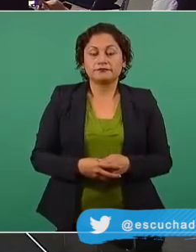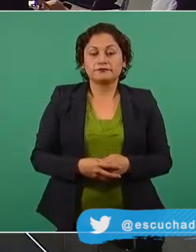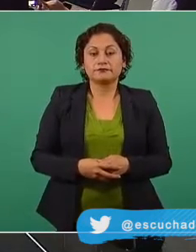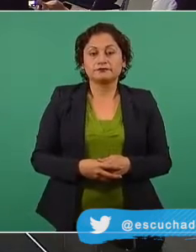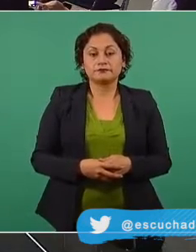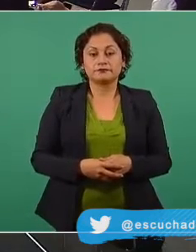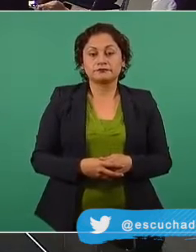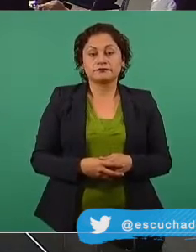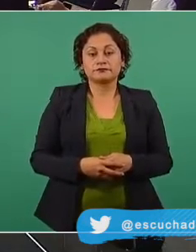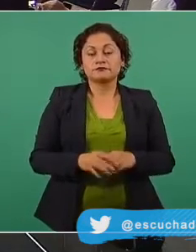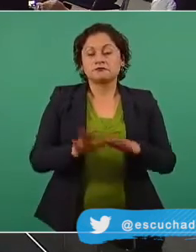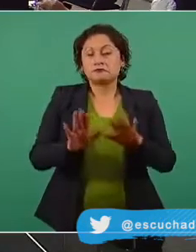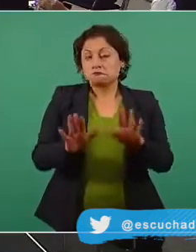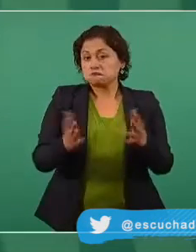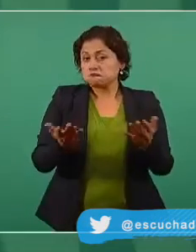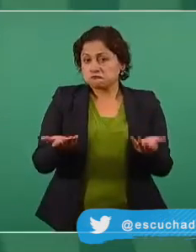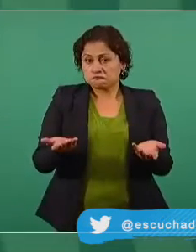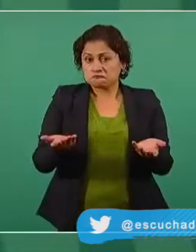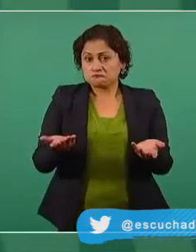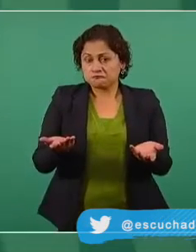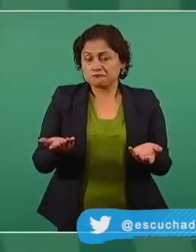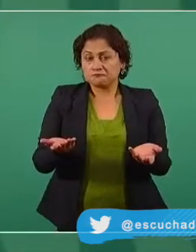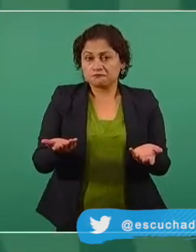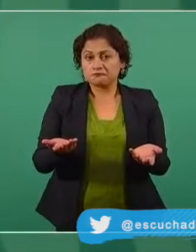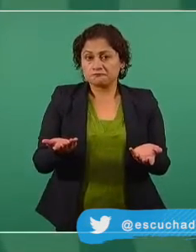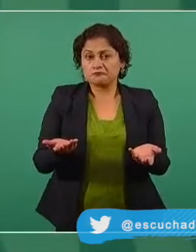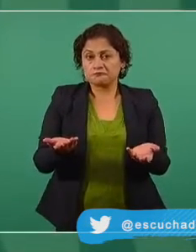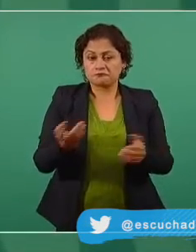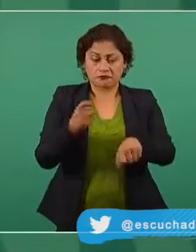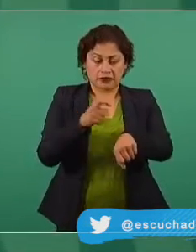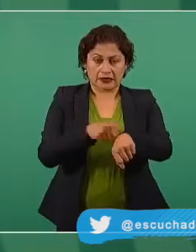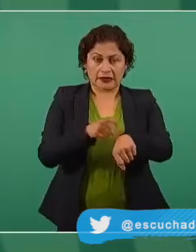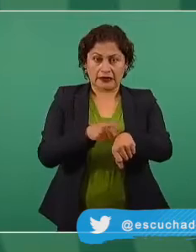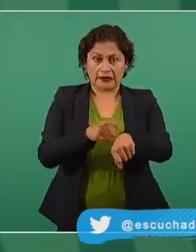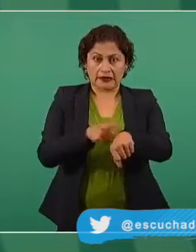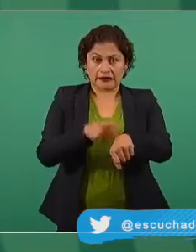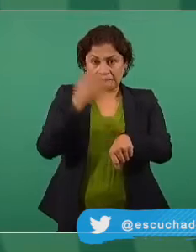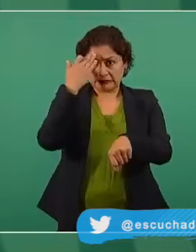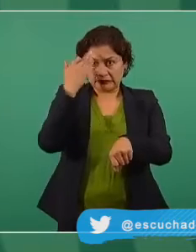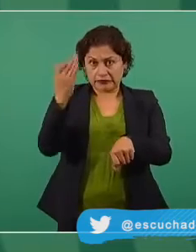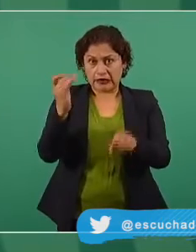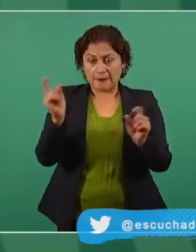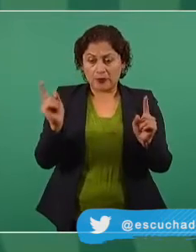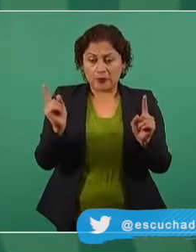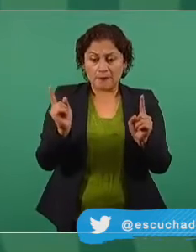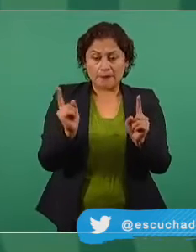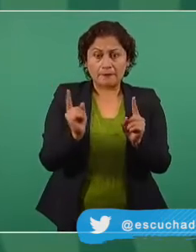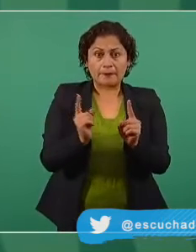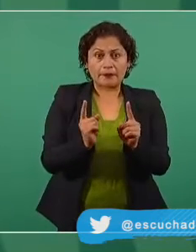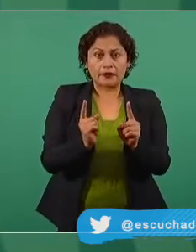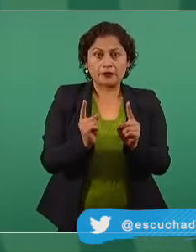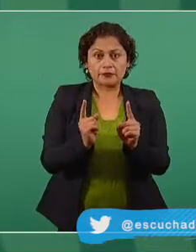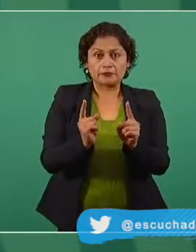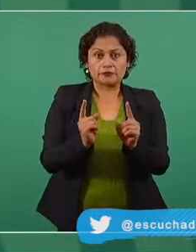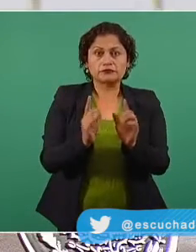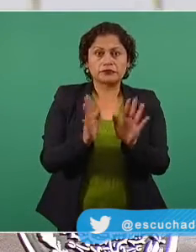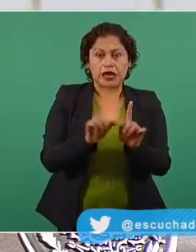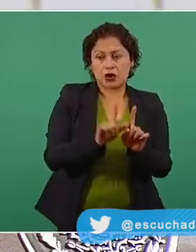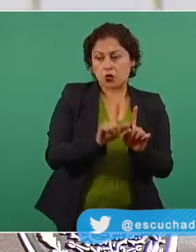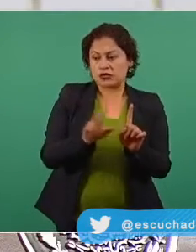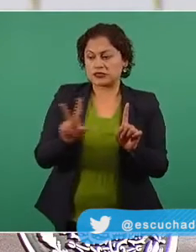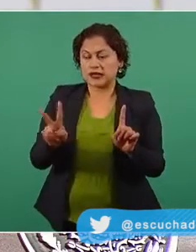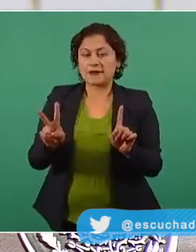Además, así sirve para menos tiempo. Ya pasamos la semana,